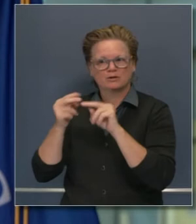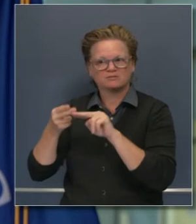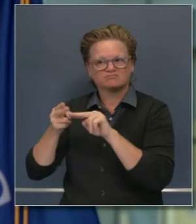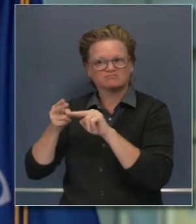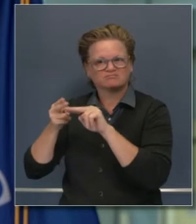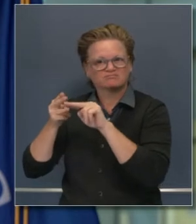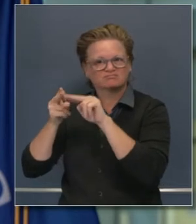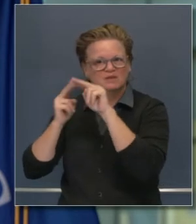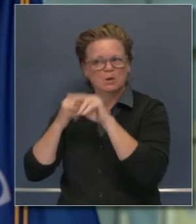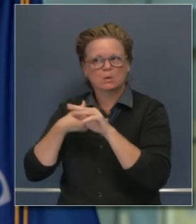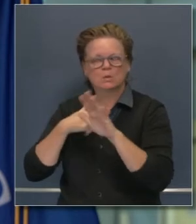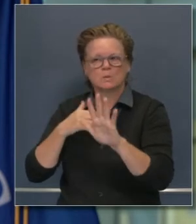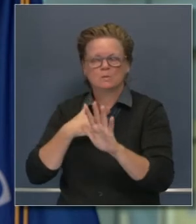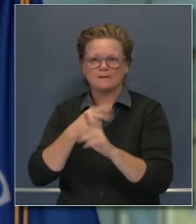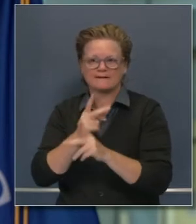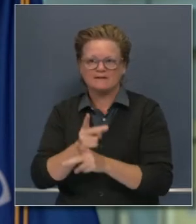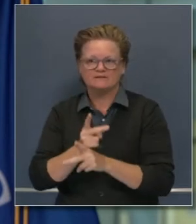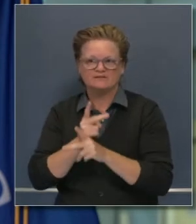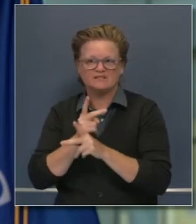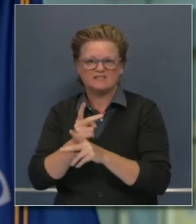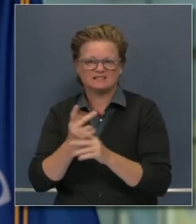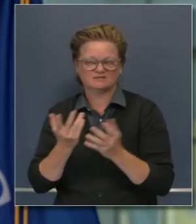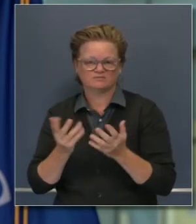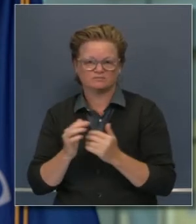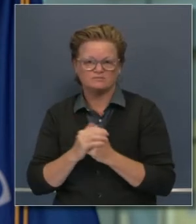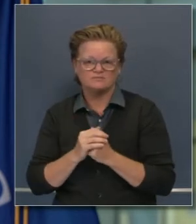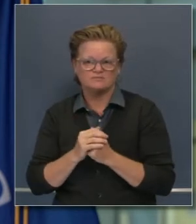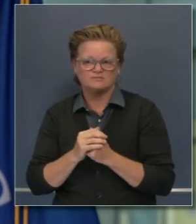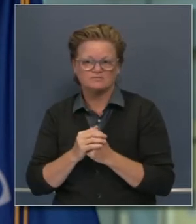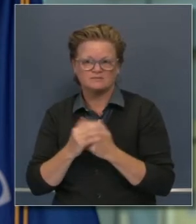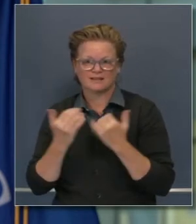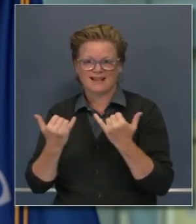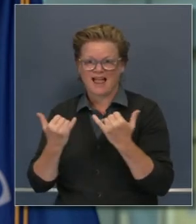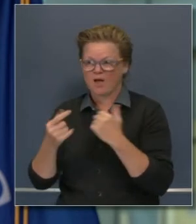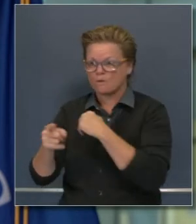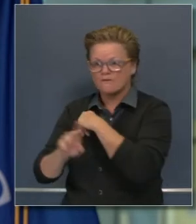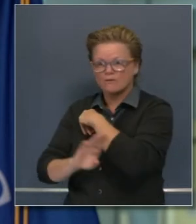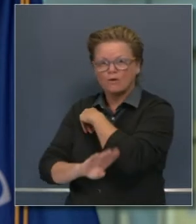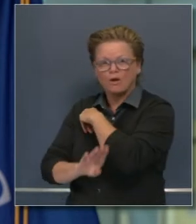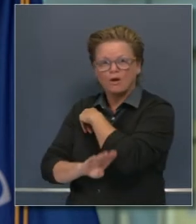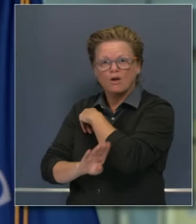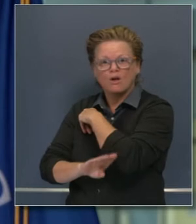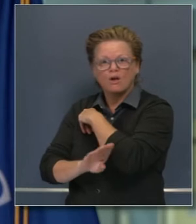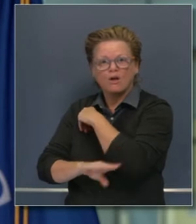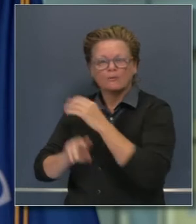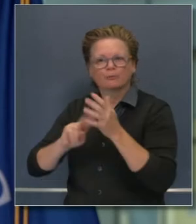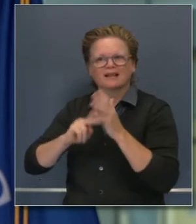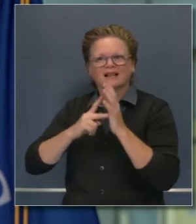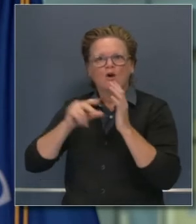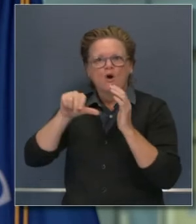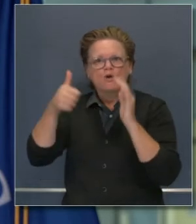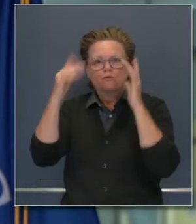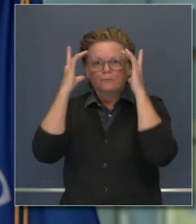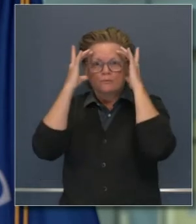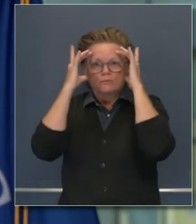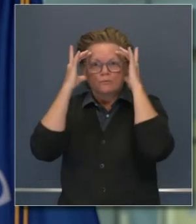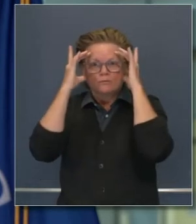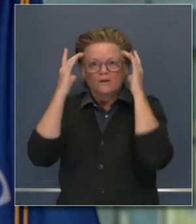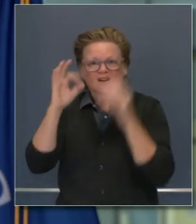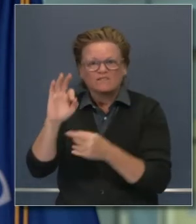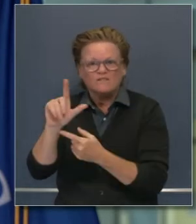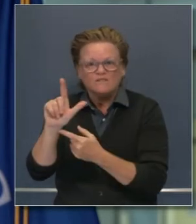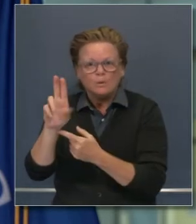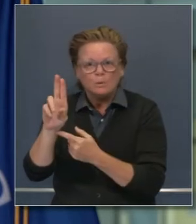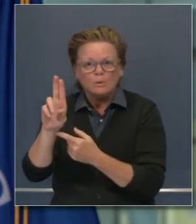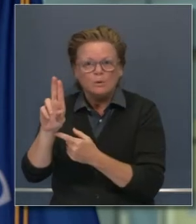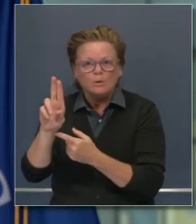Hay puntos de cautela al acercarnos más y más al otoño, a la temporada pico